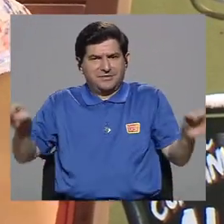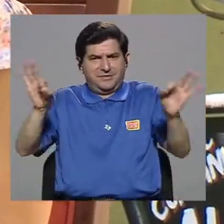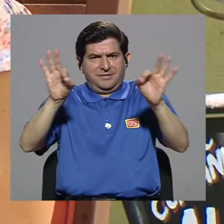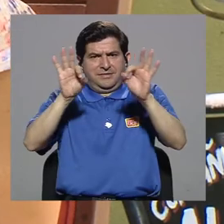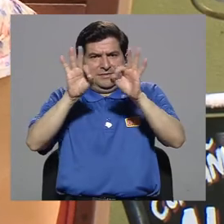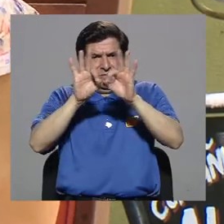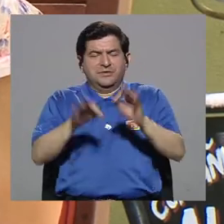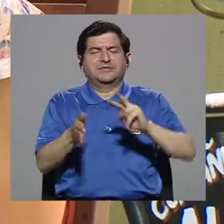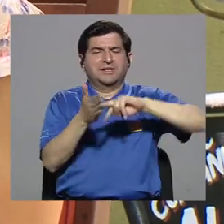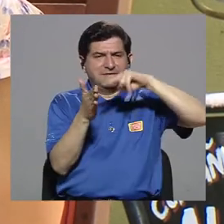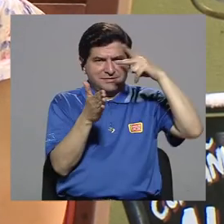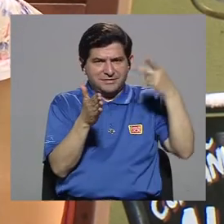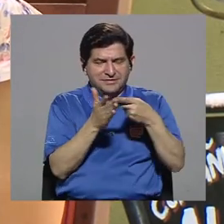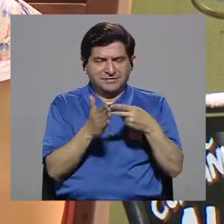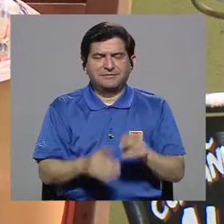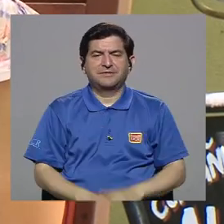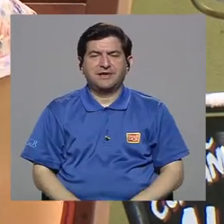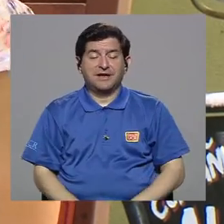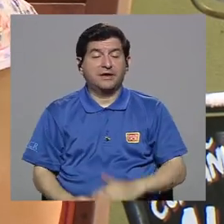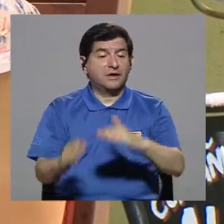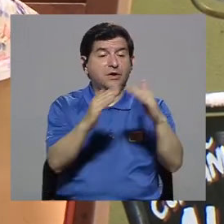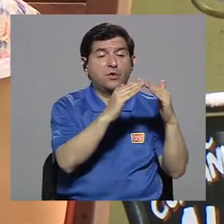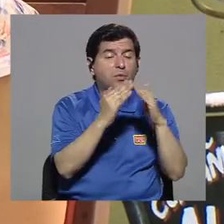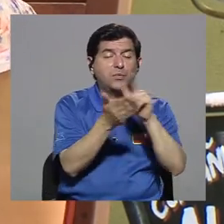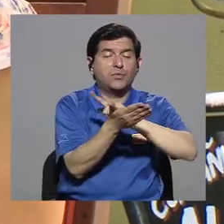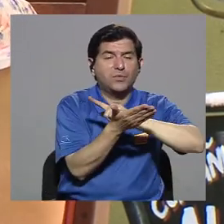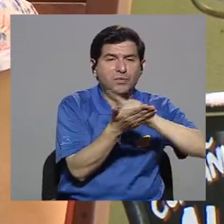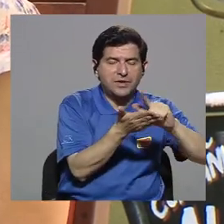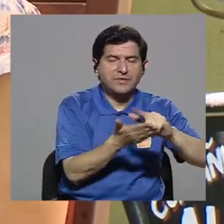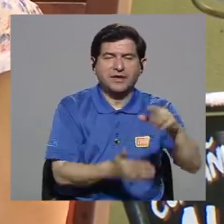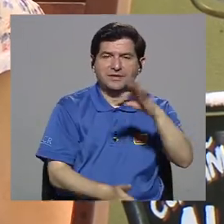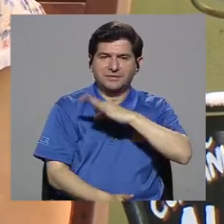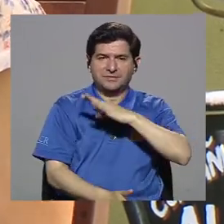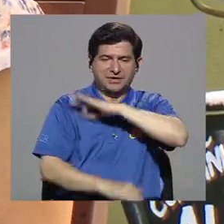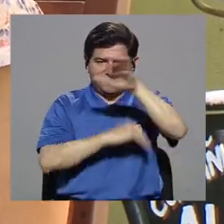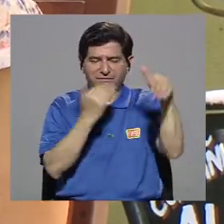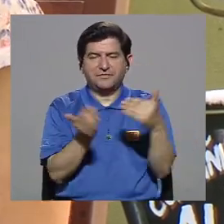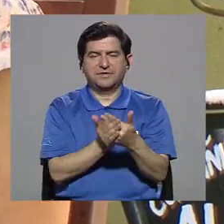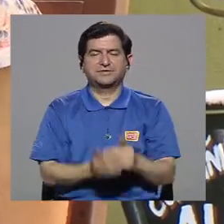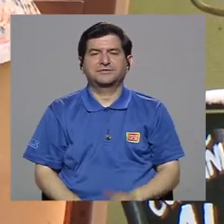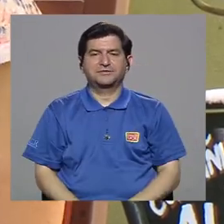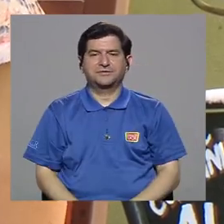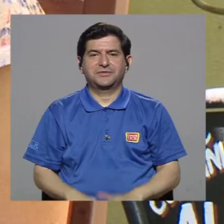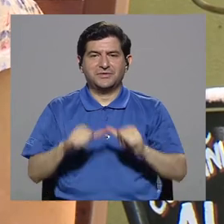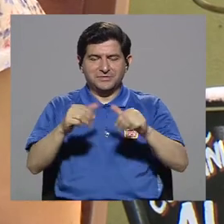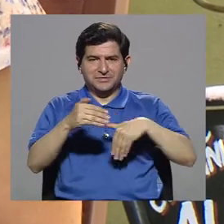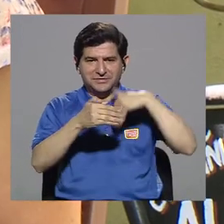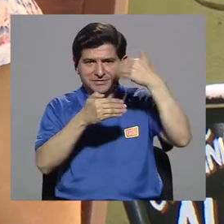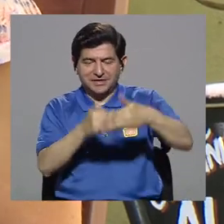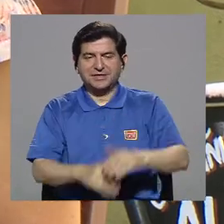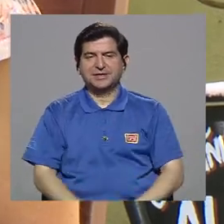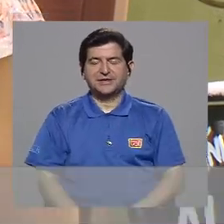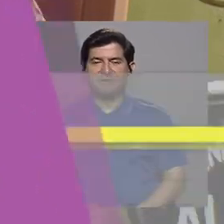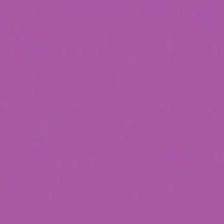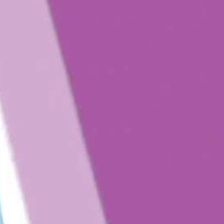las comunidades estén limpias para el bienestar de todos. Entonces ya regresamos. Los invitamos a que continúen con más de Vivir Mejor.